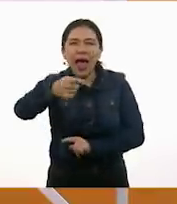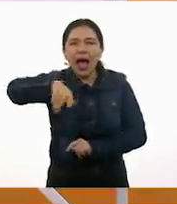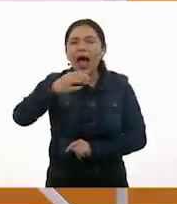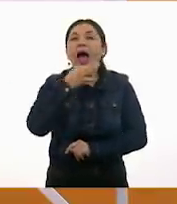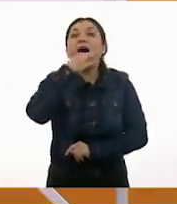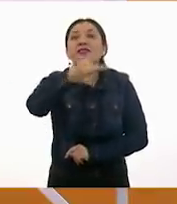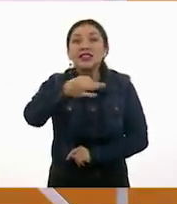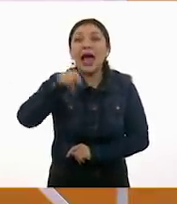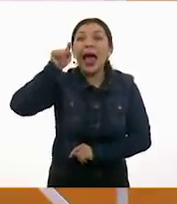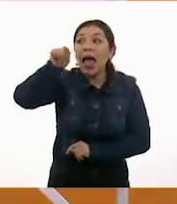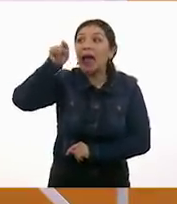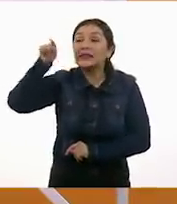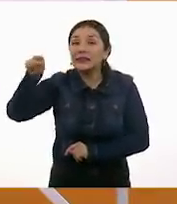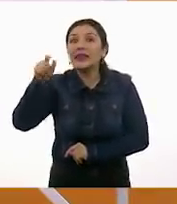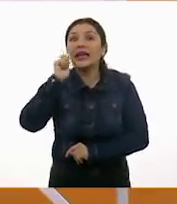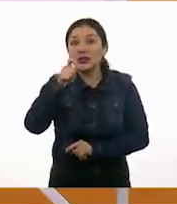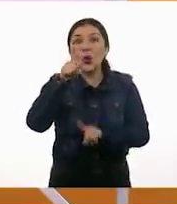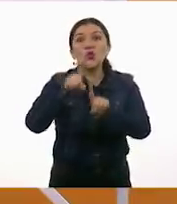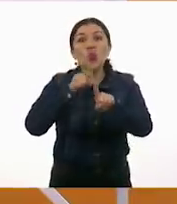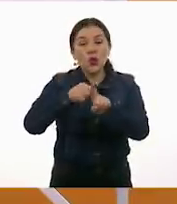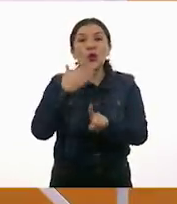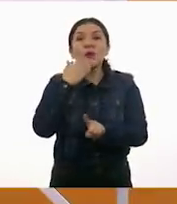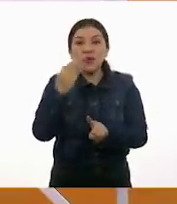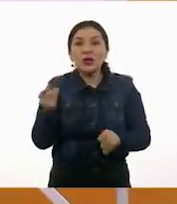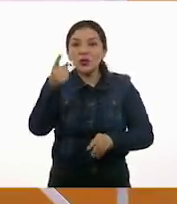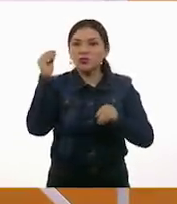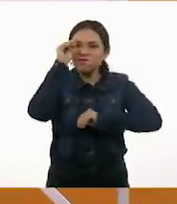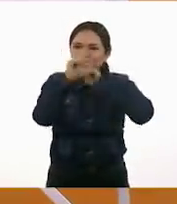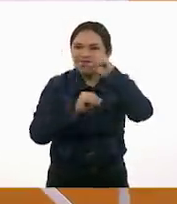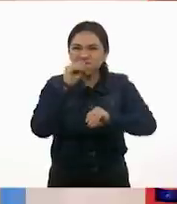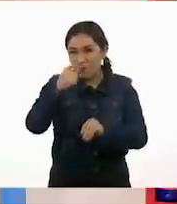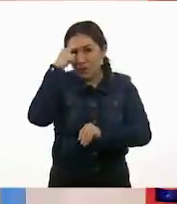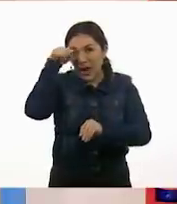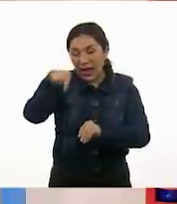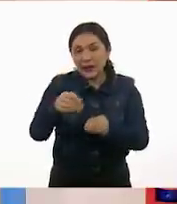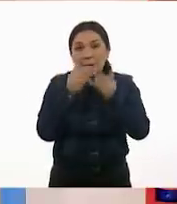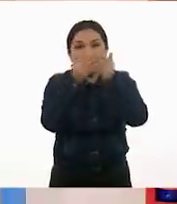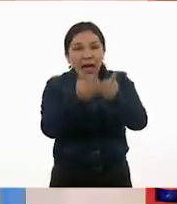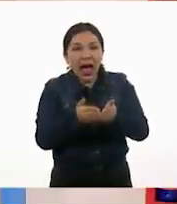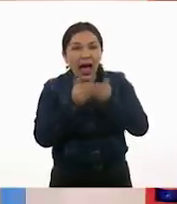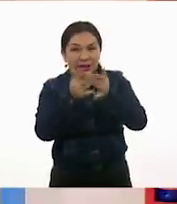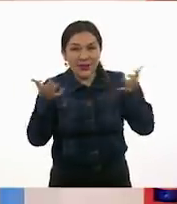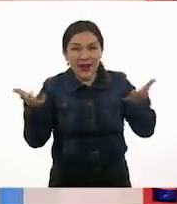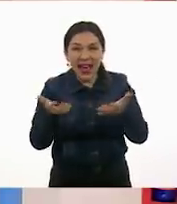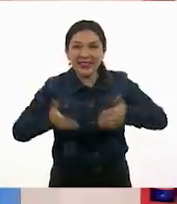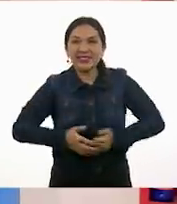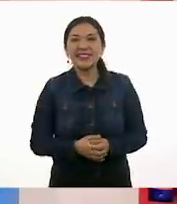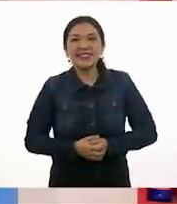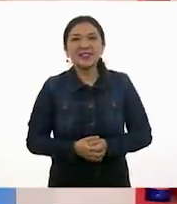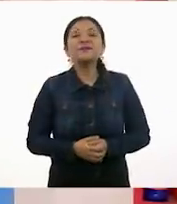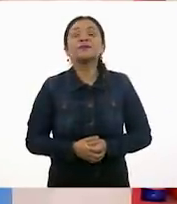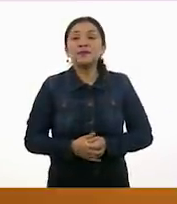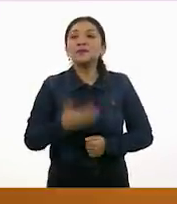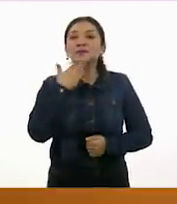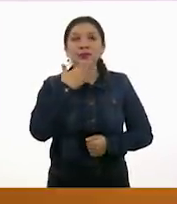están indicando que esas serían las piezas correctas para poder armar nuestro barco. Muy bien. Entonces, ahora vamos a ver en qué